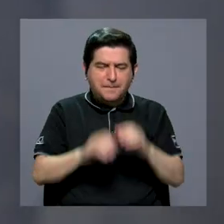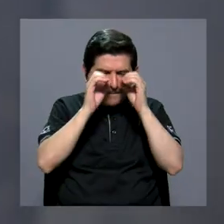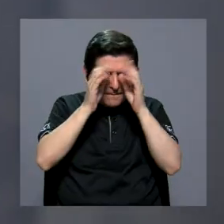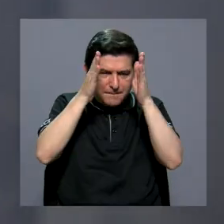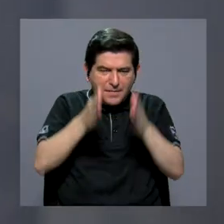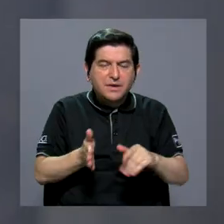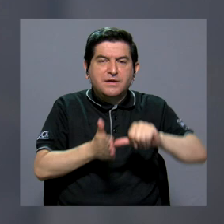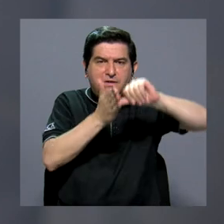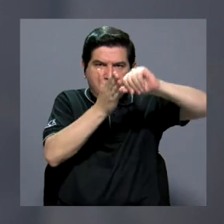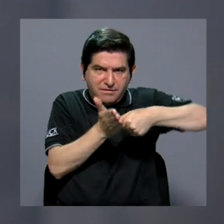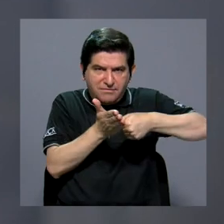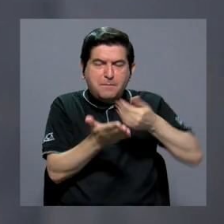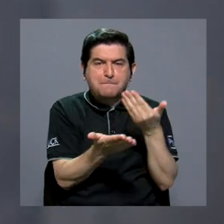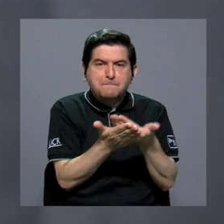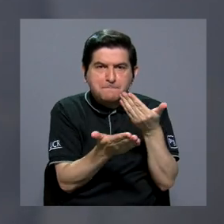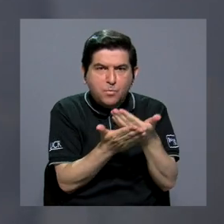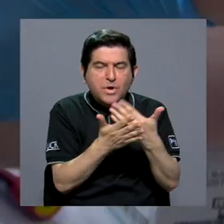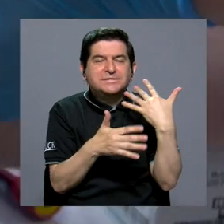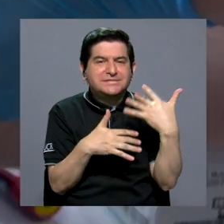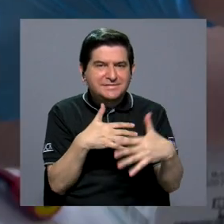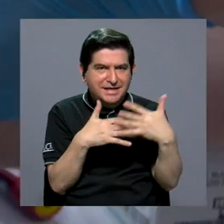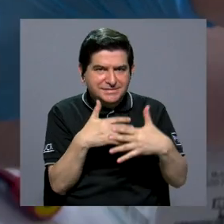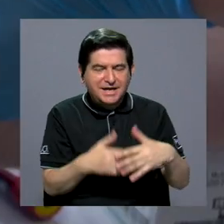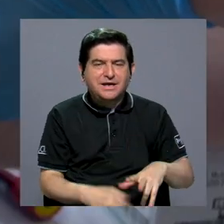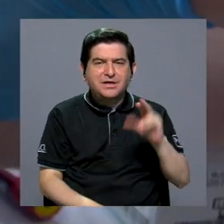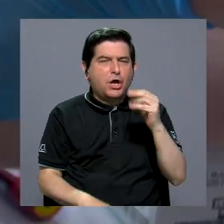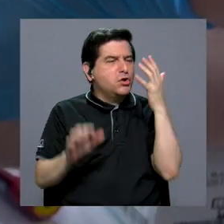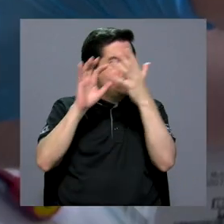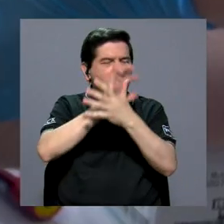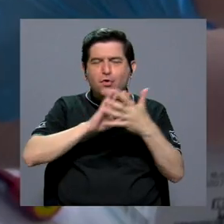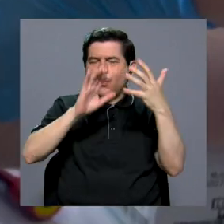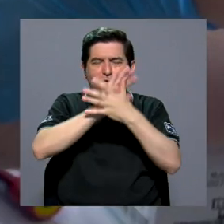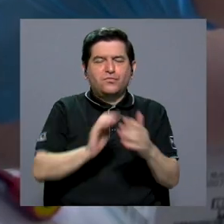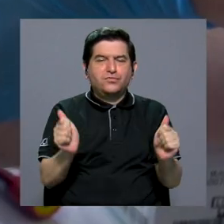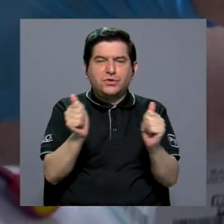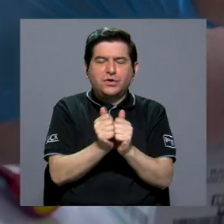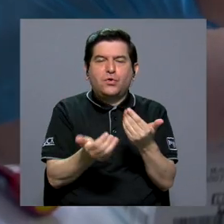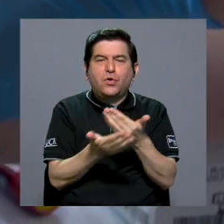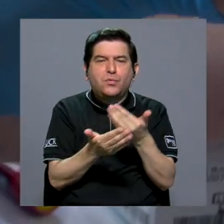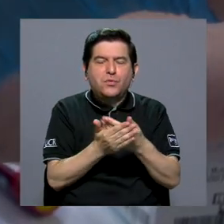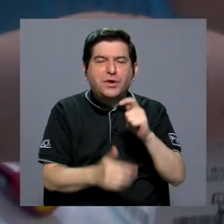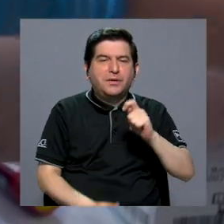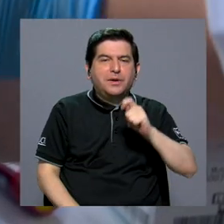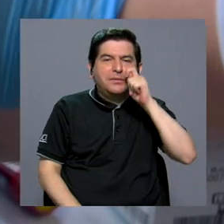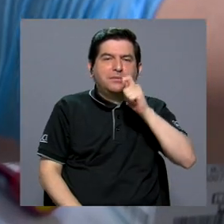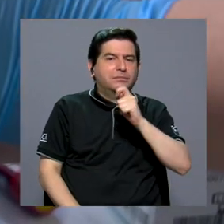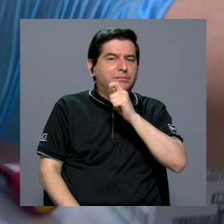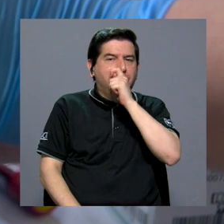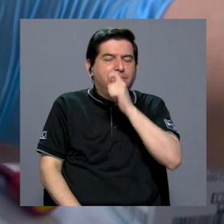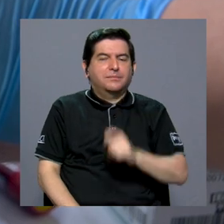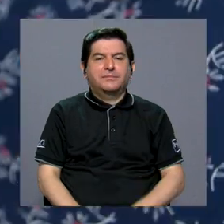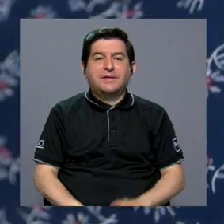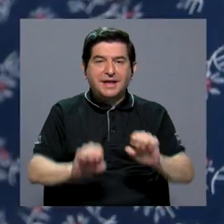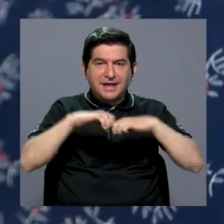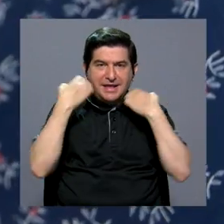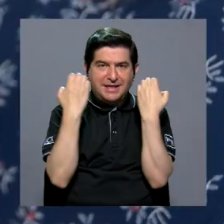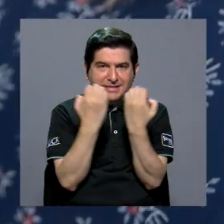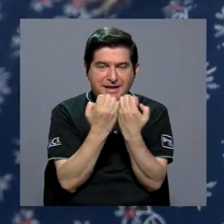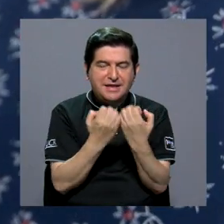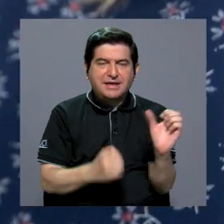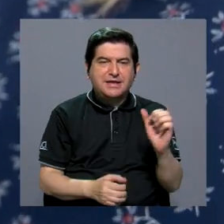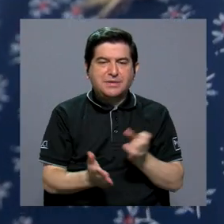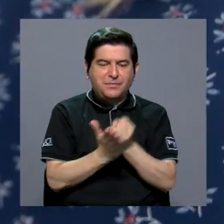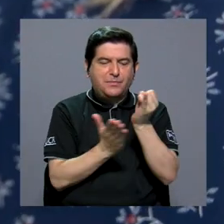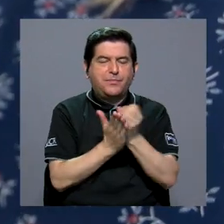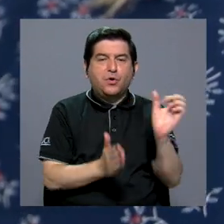La microbióloga recalcó que la muestra es de sangre y no se debe confundir con la prueba de hisopado. Del equipo